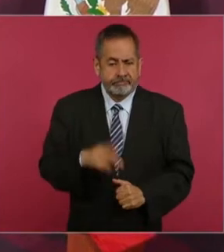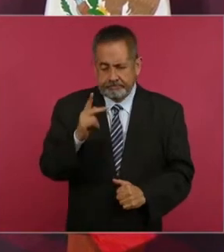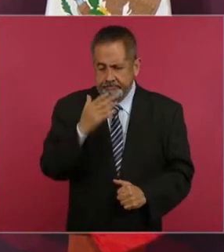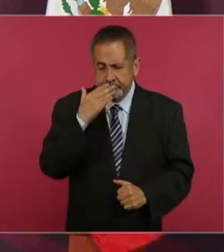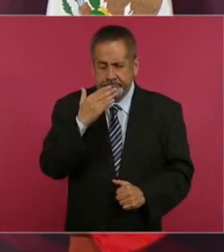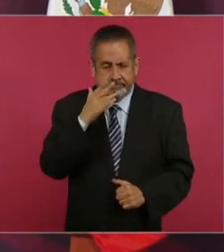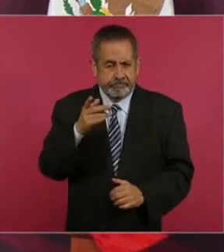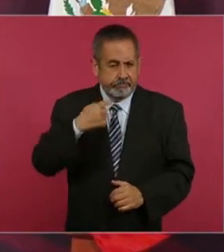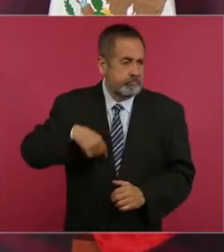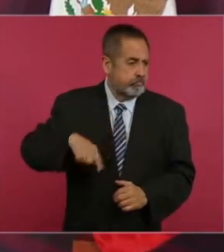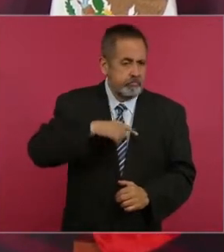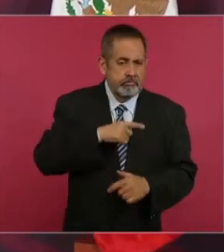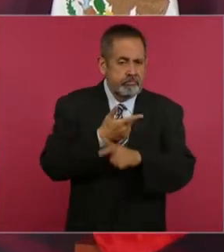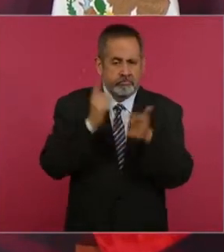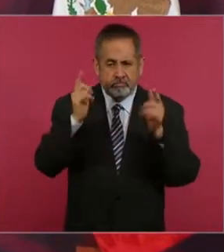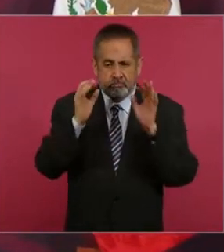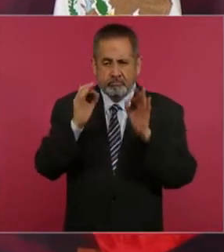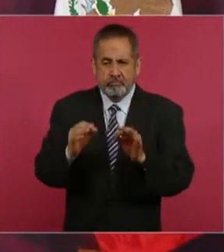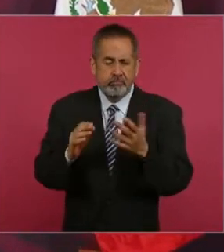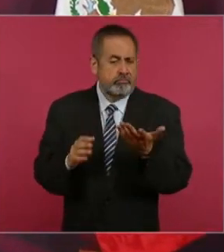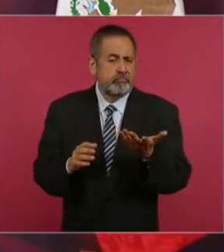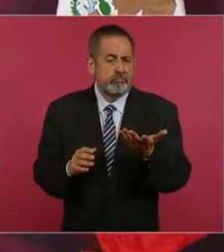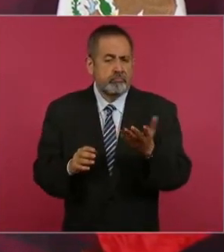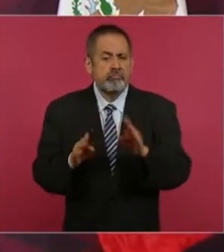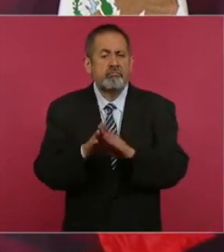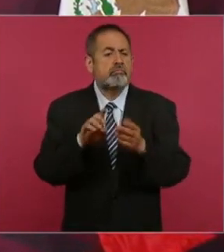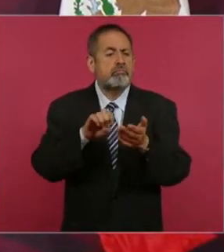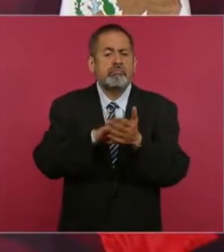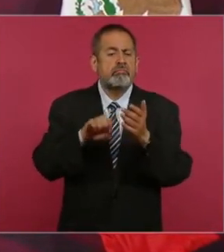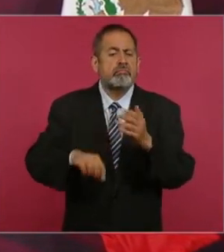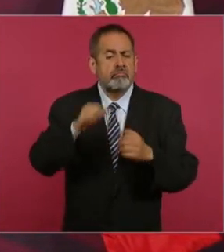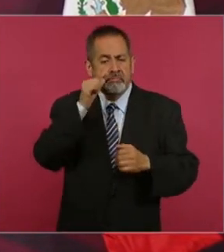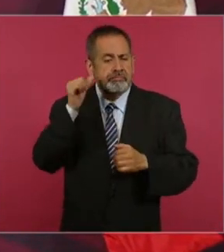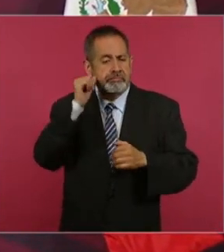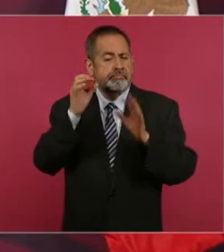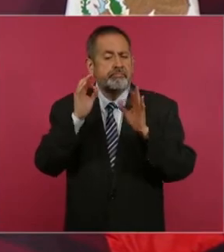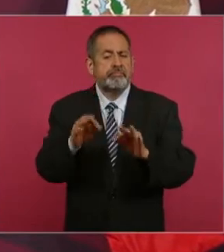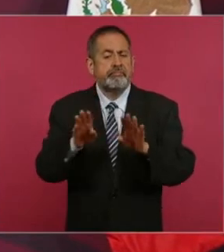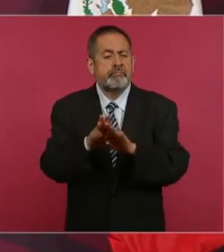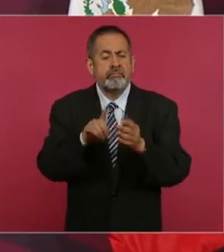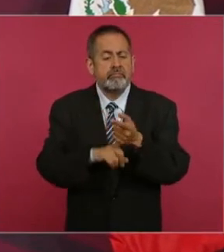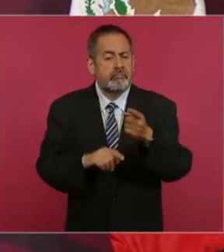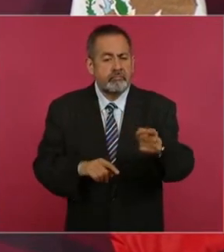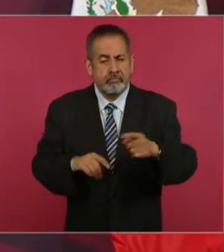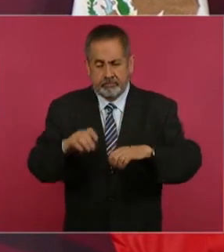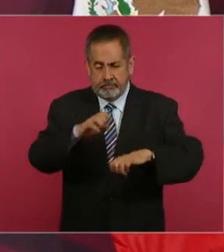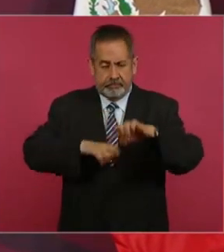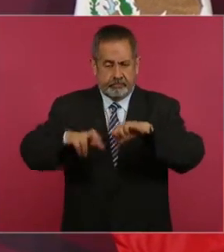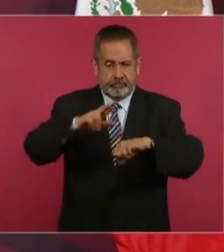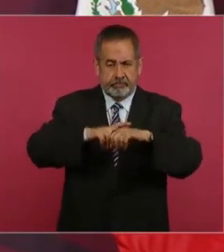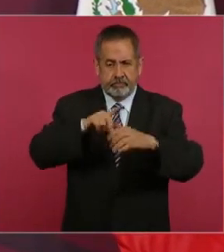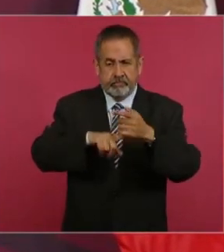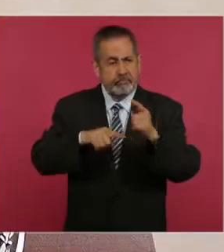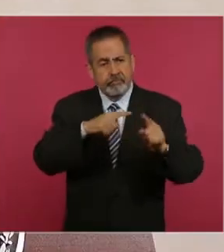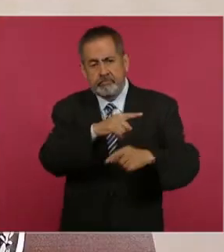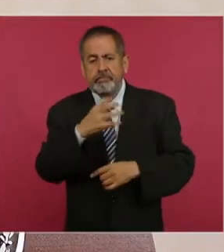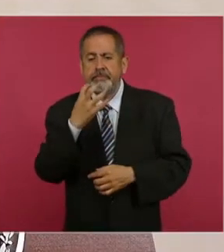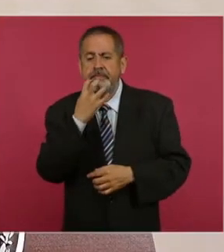Pues somos libres, es como el caso de ayer, que la embajadora de Israel